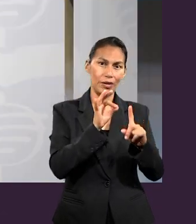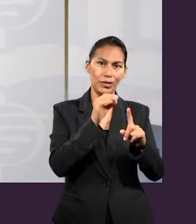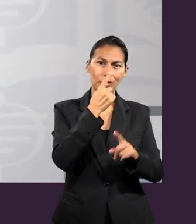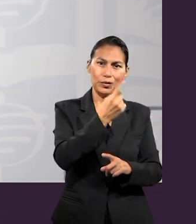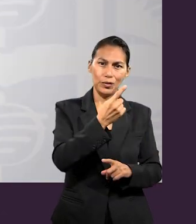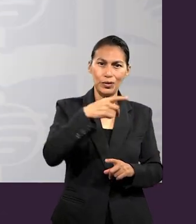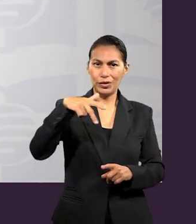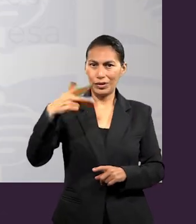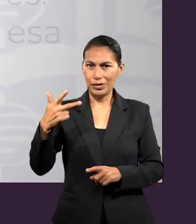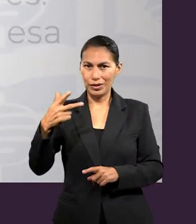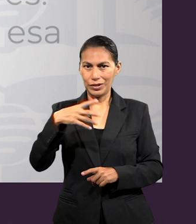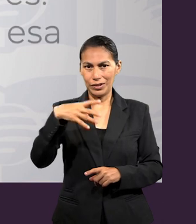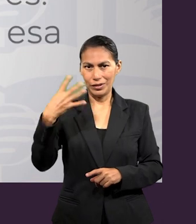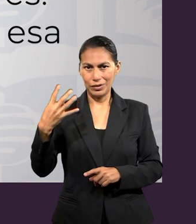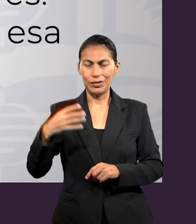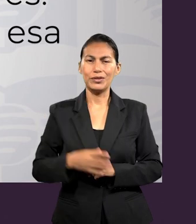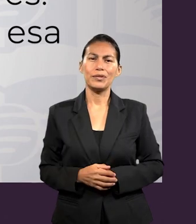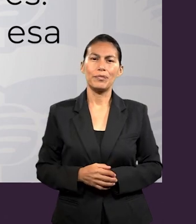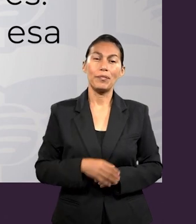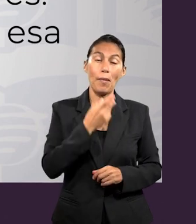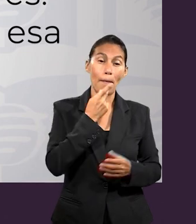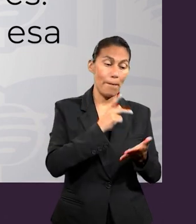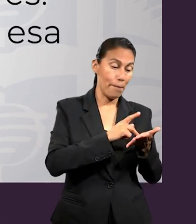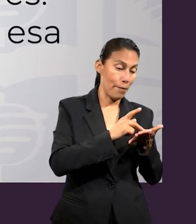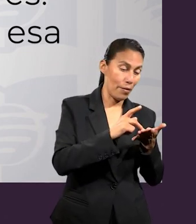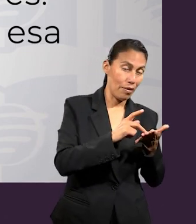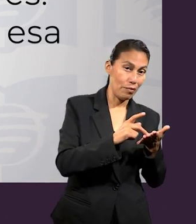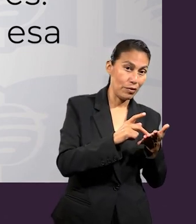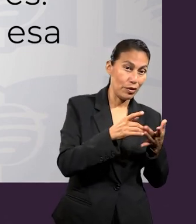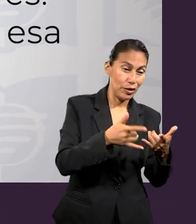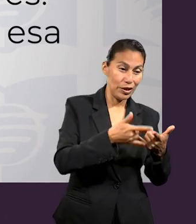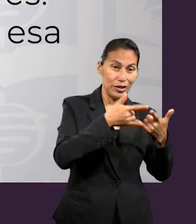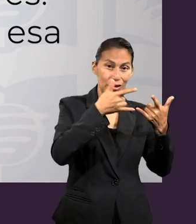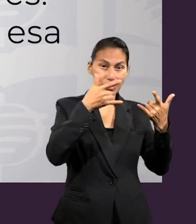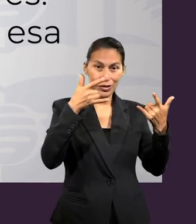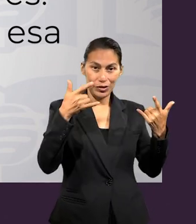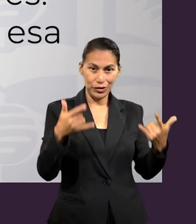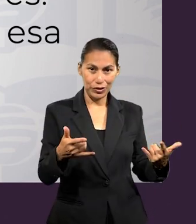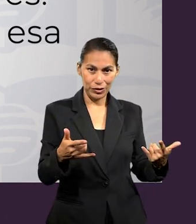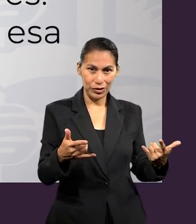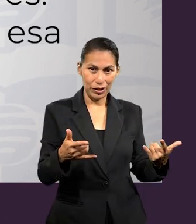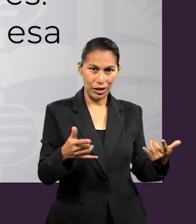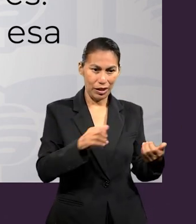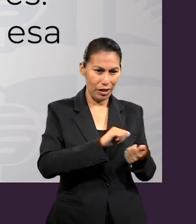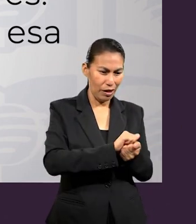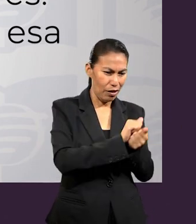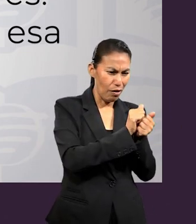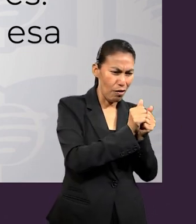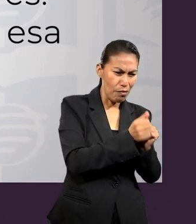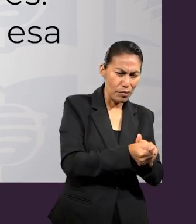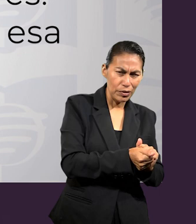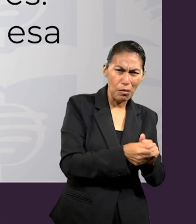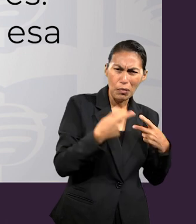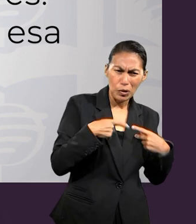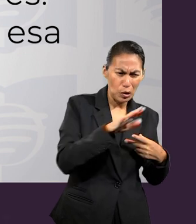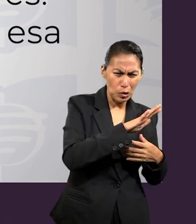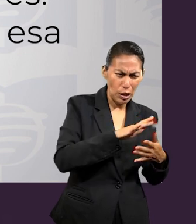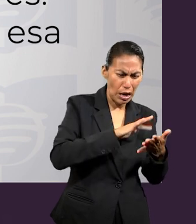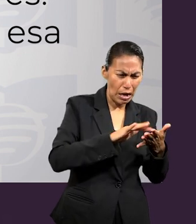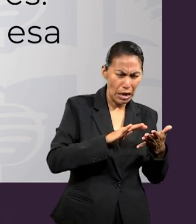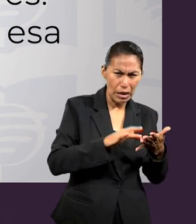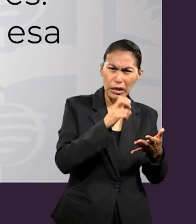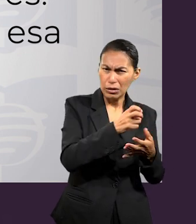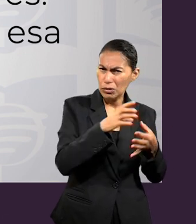Efesios 1, 13 y 14. Pablo relata brevemente la historia de conversión de sus lectores.